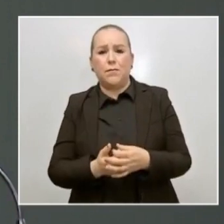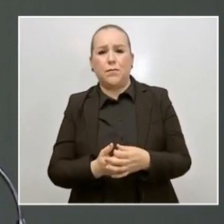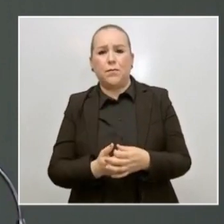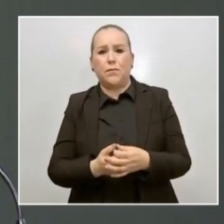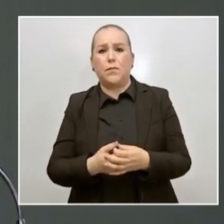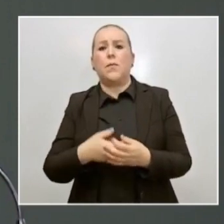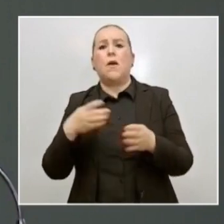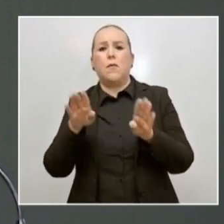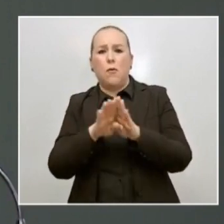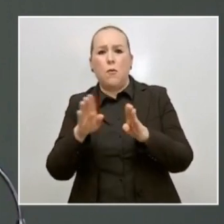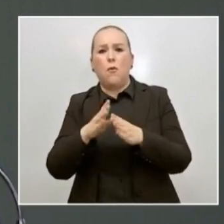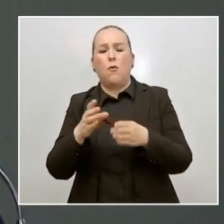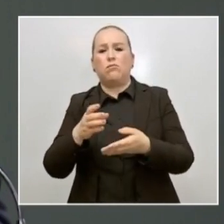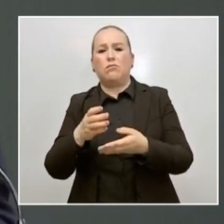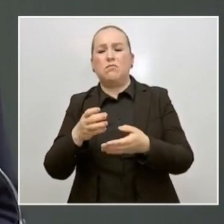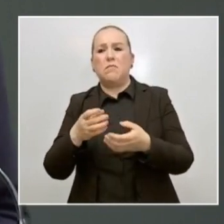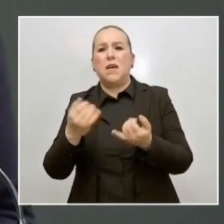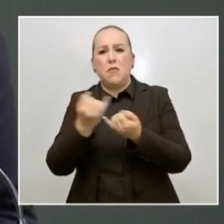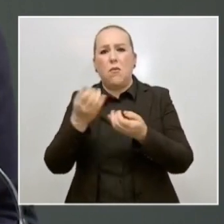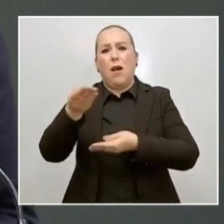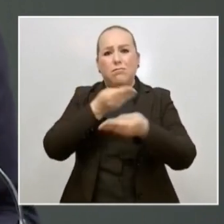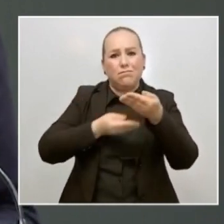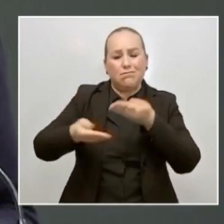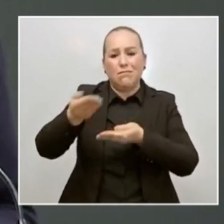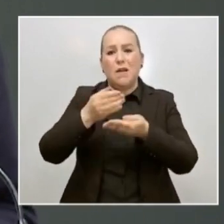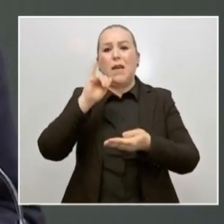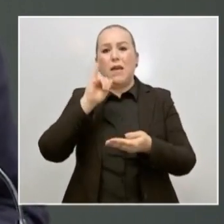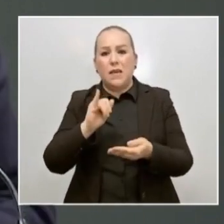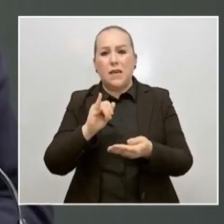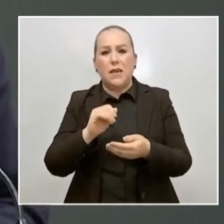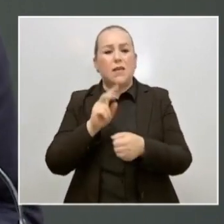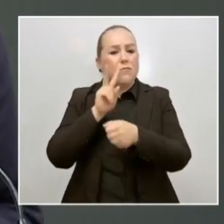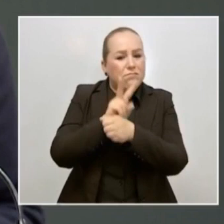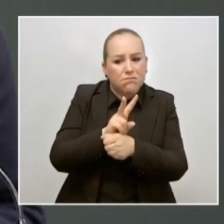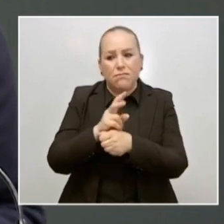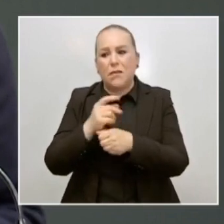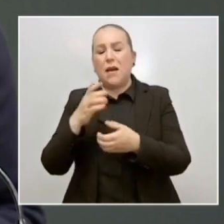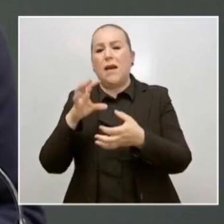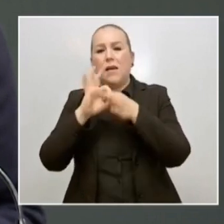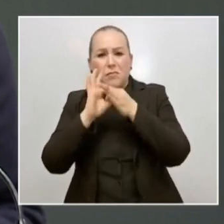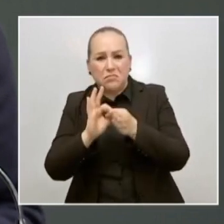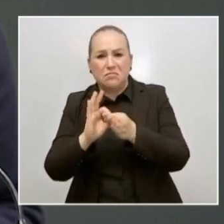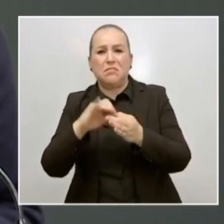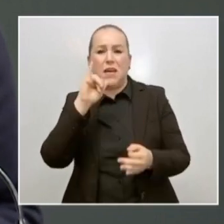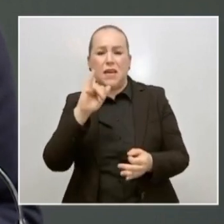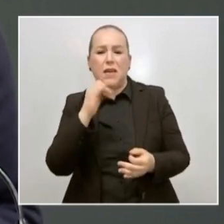la cooperación y la interlocución sincera.